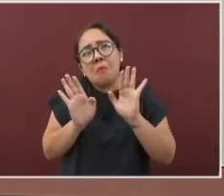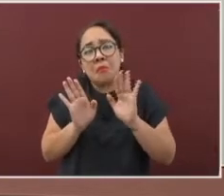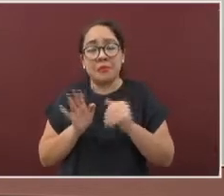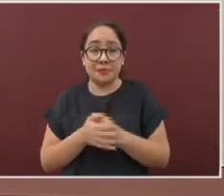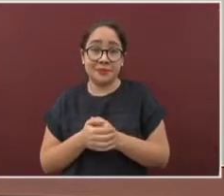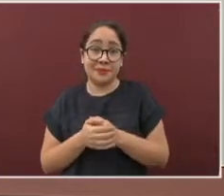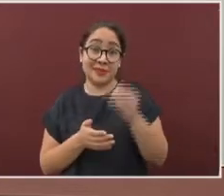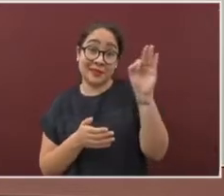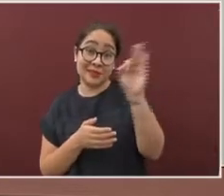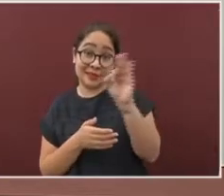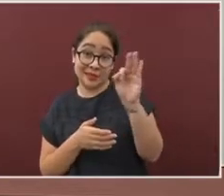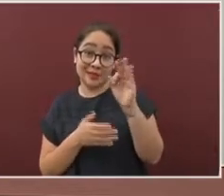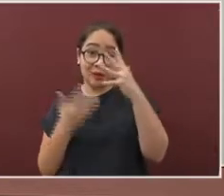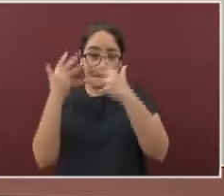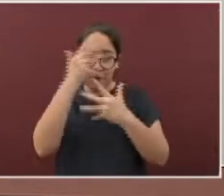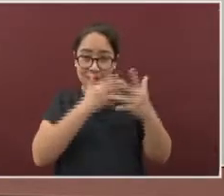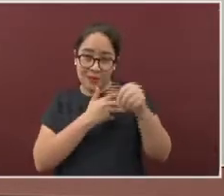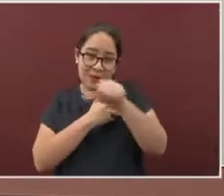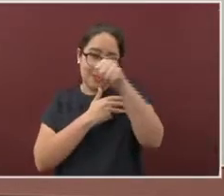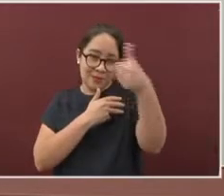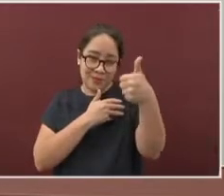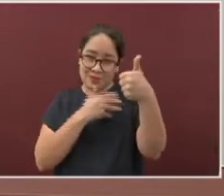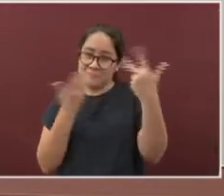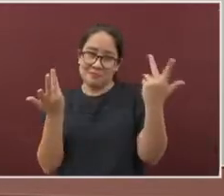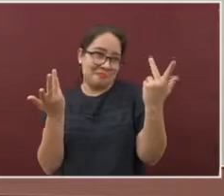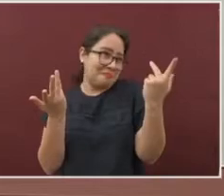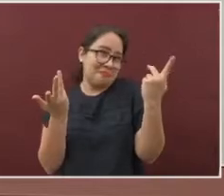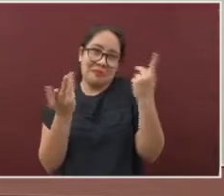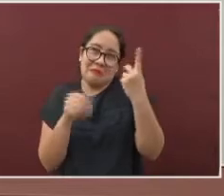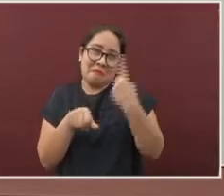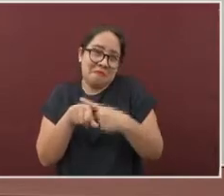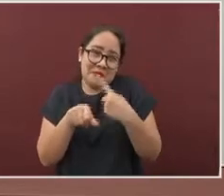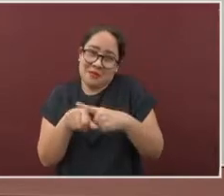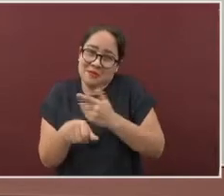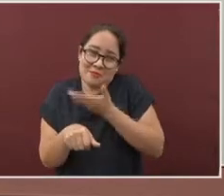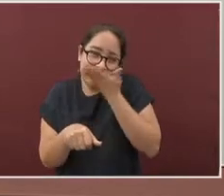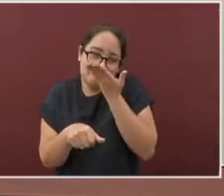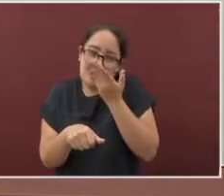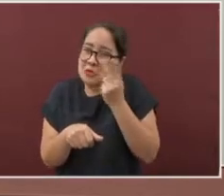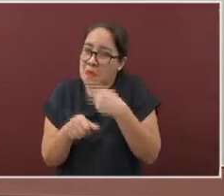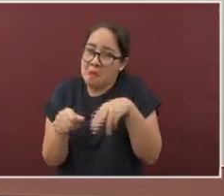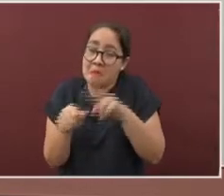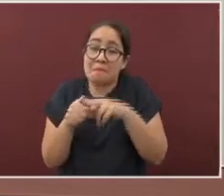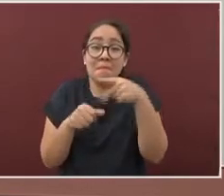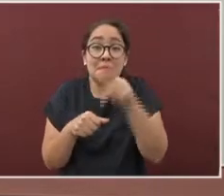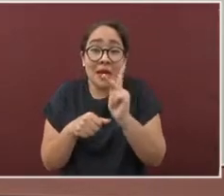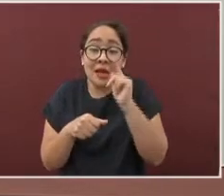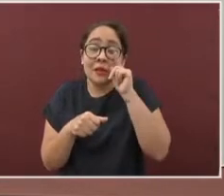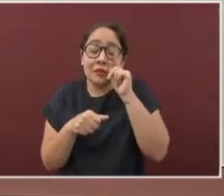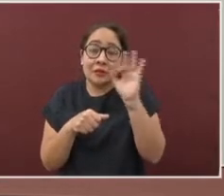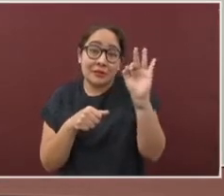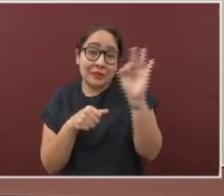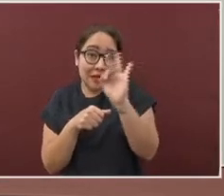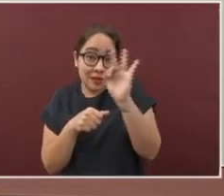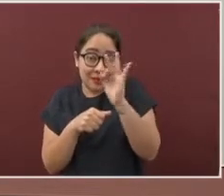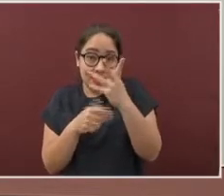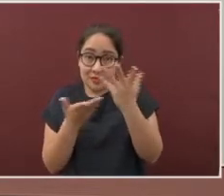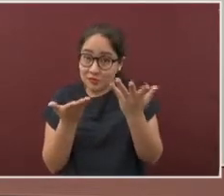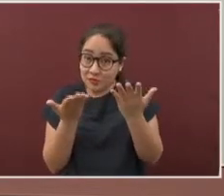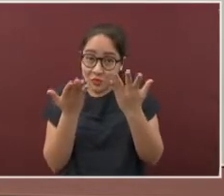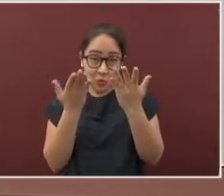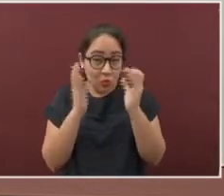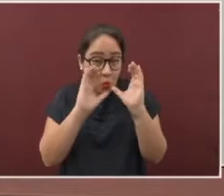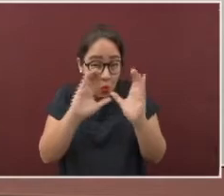Pueden confundirse con cualquier otro malestar común. Sin embargo, si no hay el